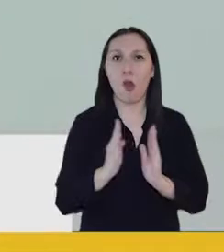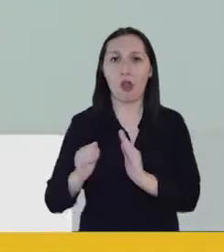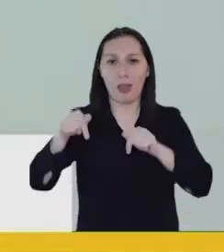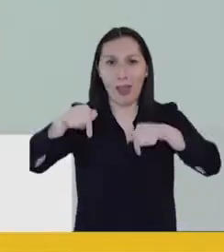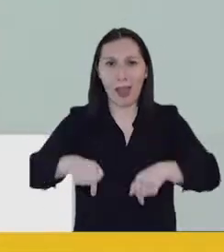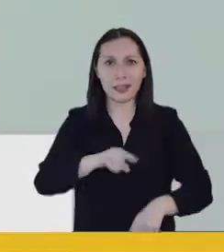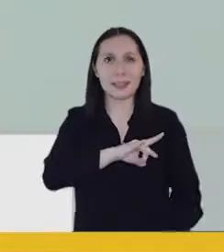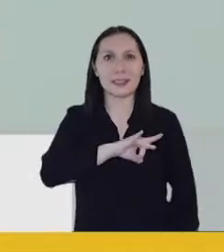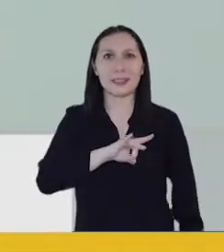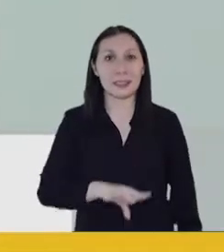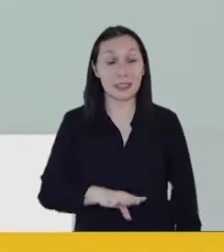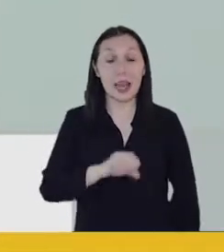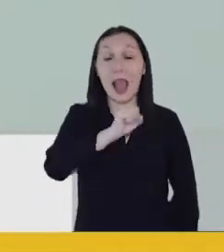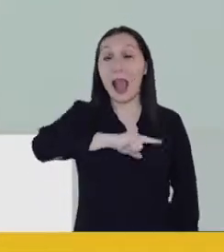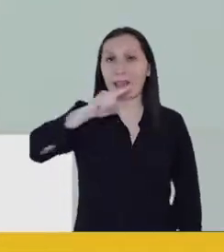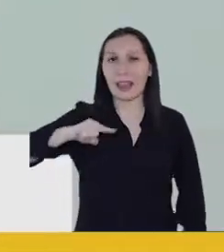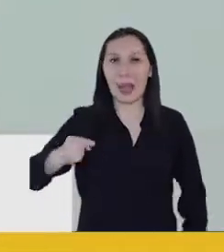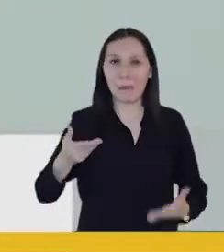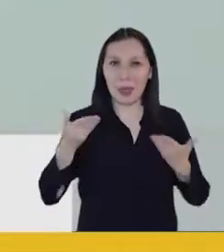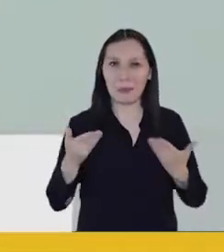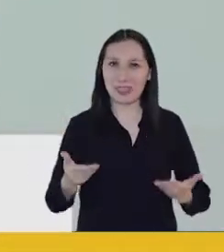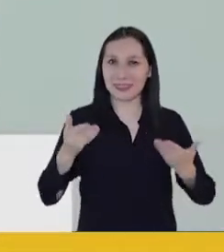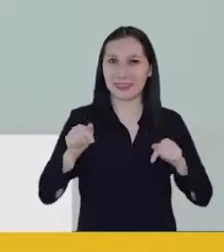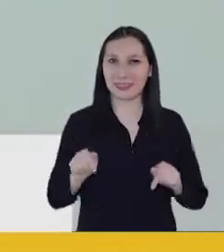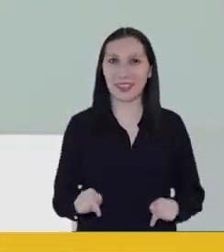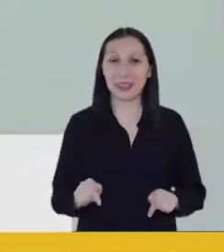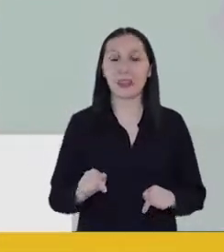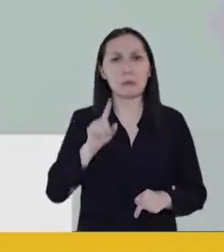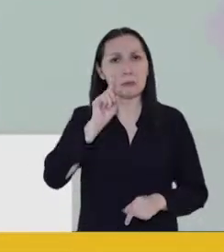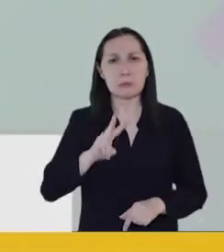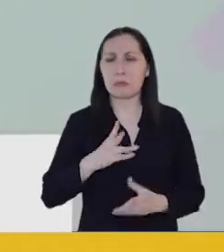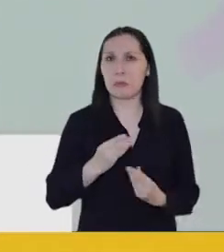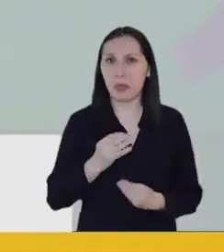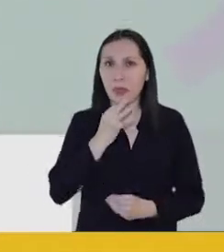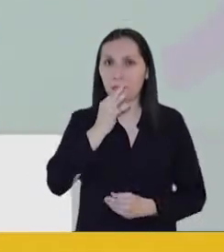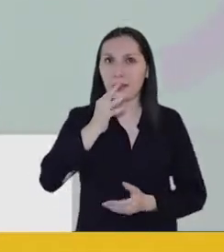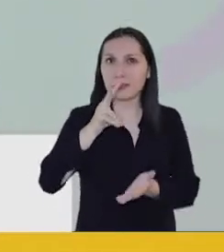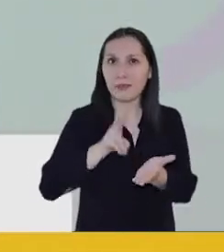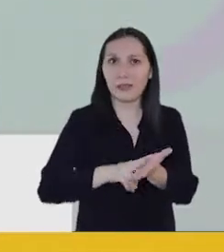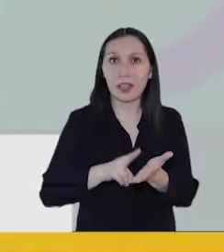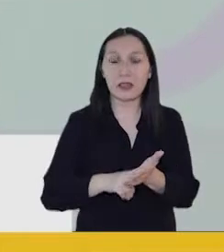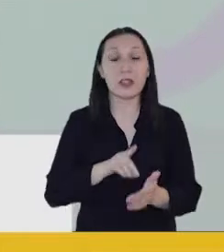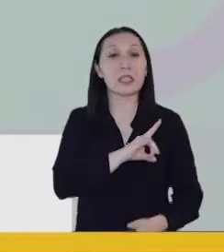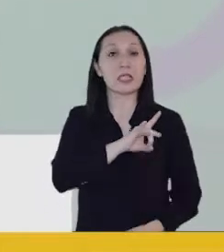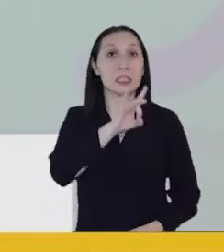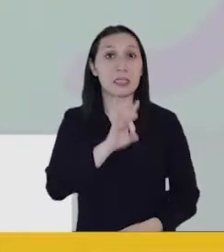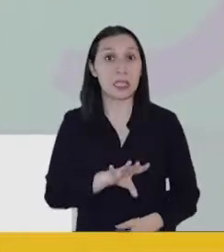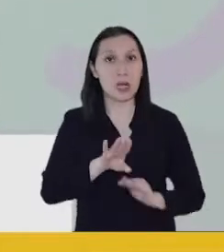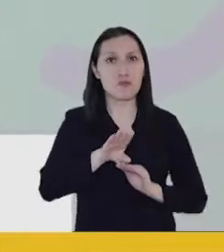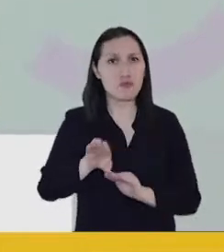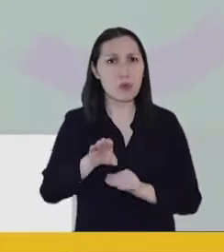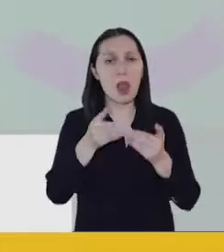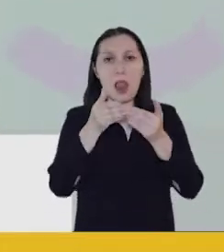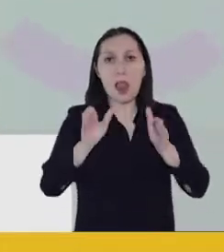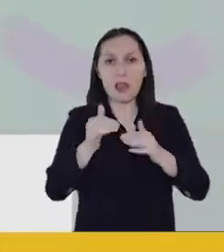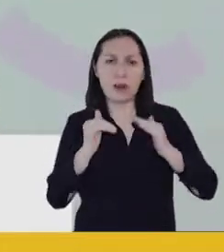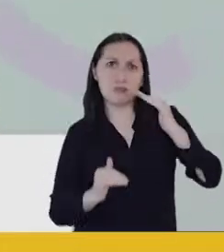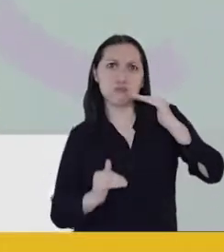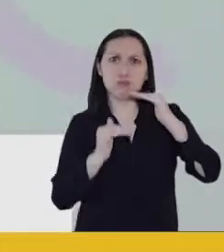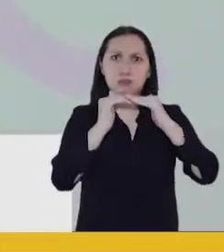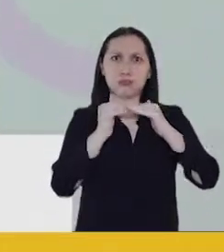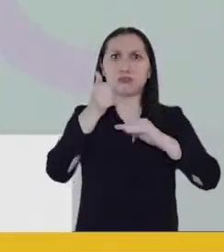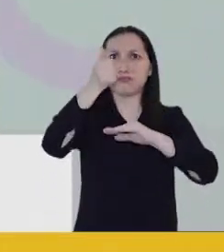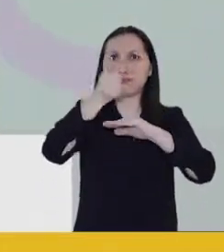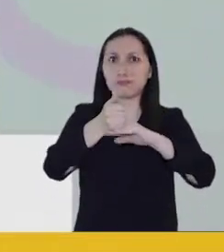el orden en Chile. Atacama presente. Y sin miedo a decir la verdad. Por un Chile libre y